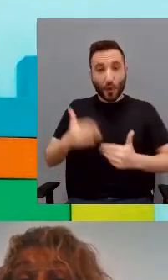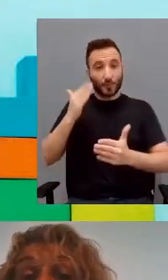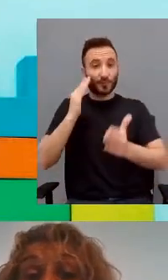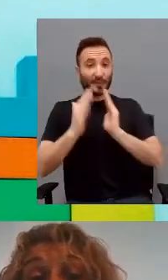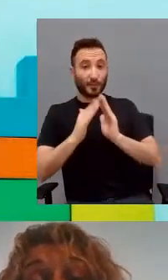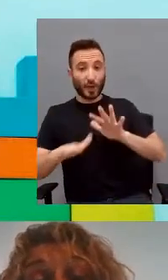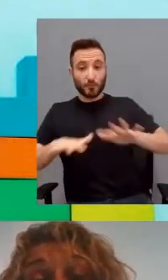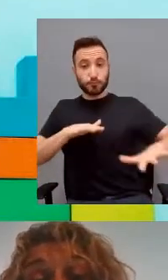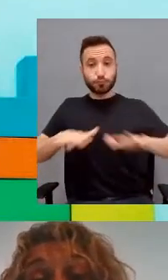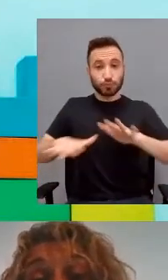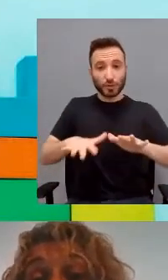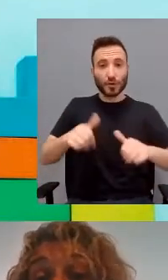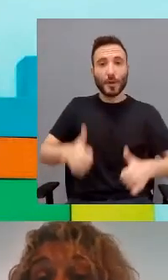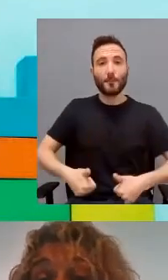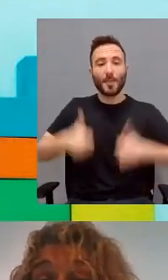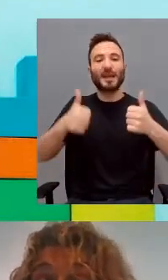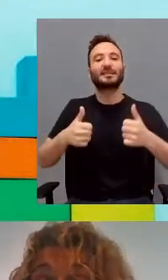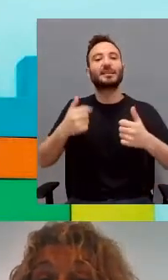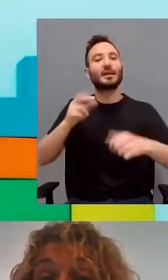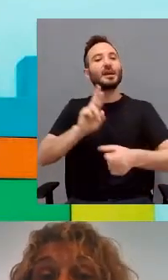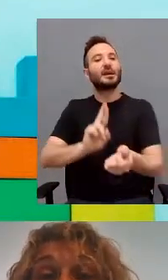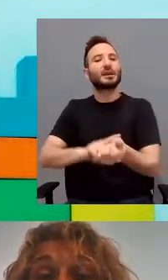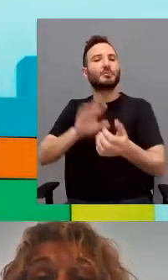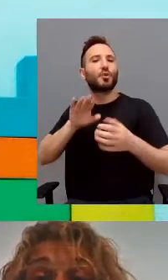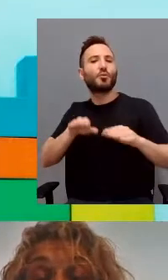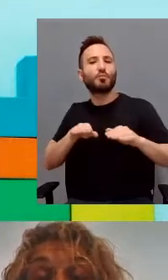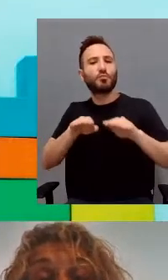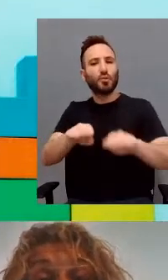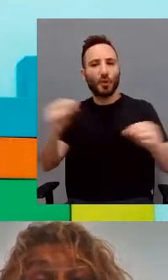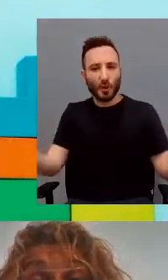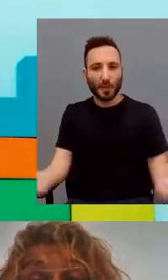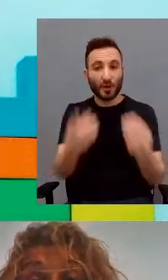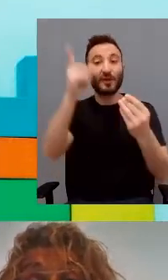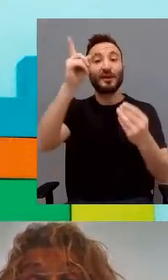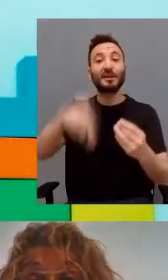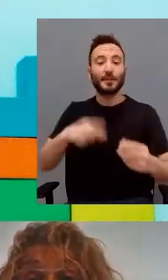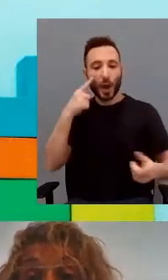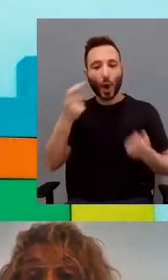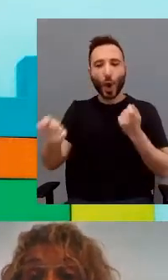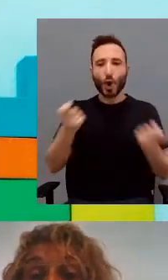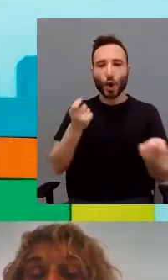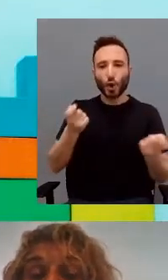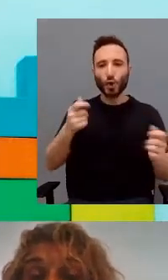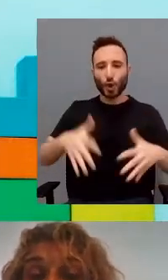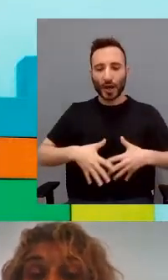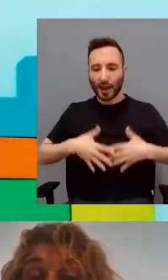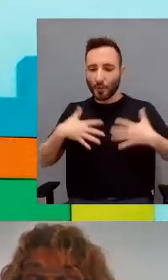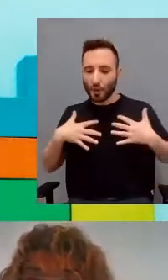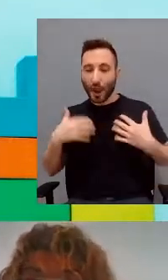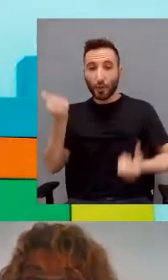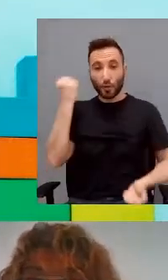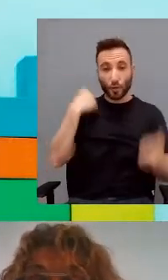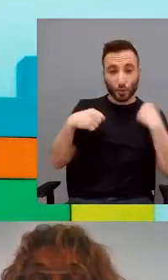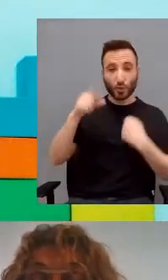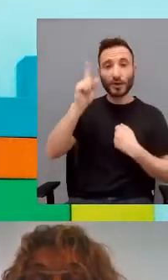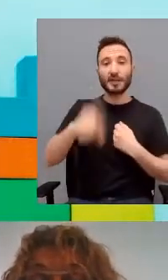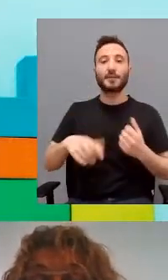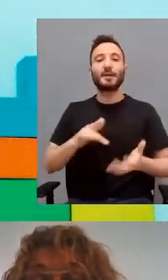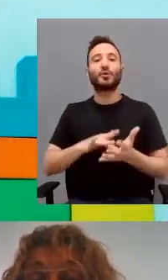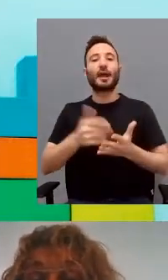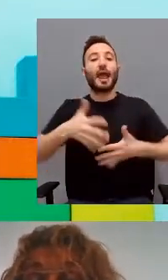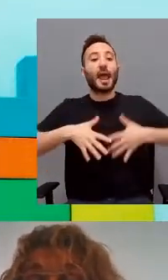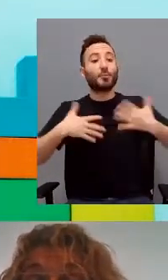terapeuta lleva a una mayor sincronía y como tal a una regulación tanto conductual emocional y a un intercambio